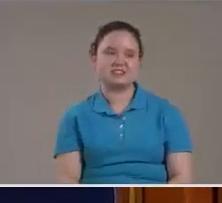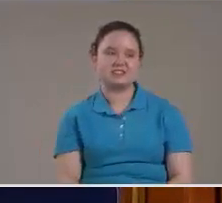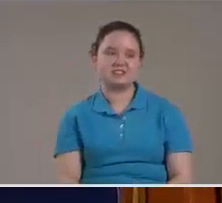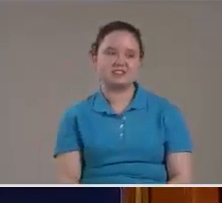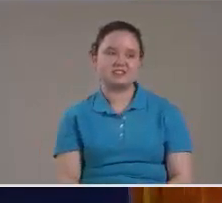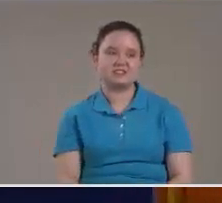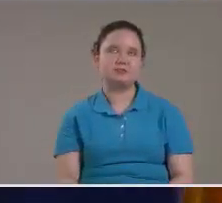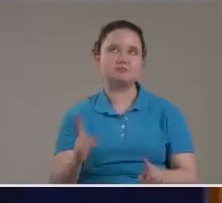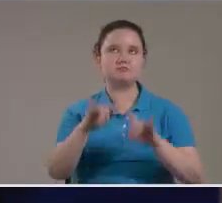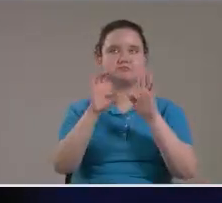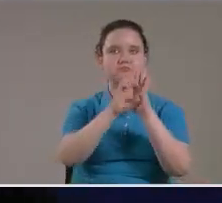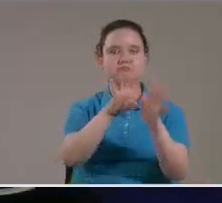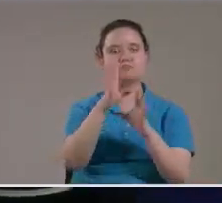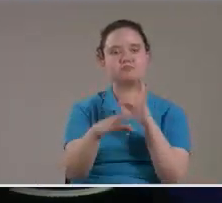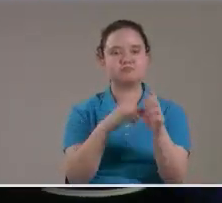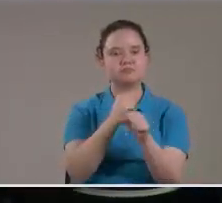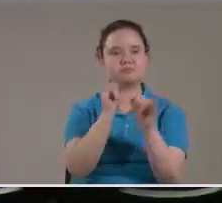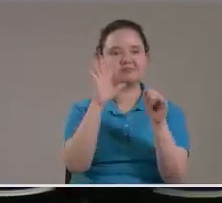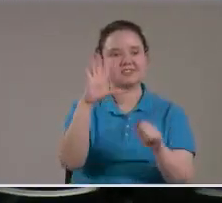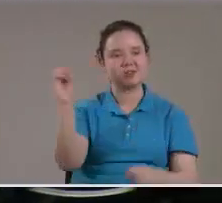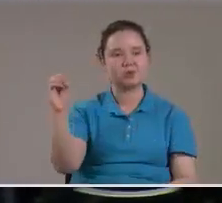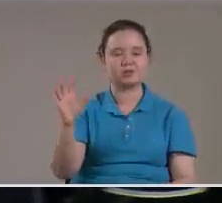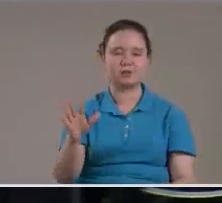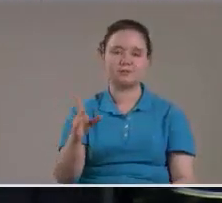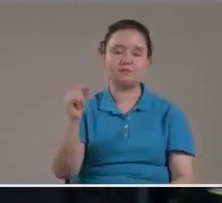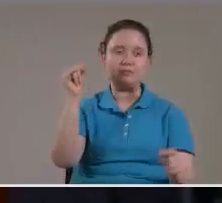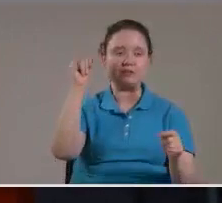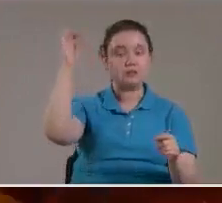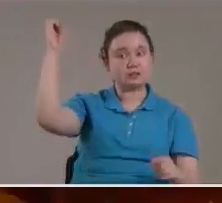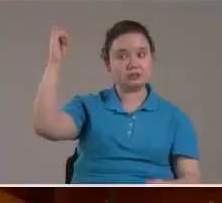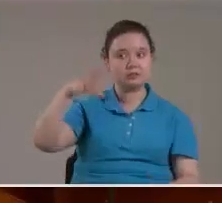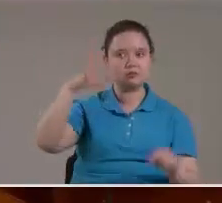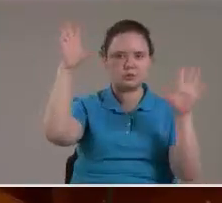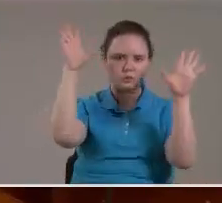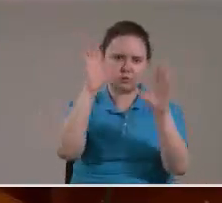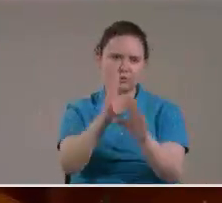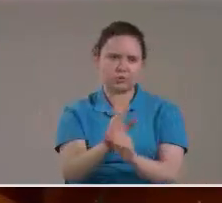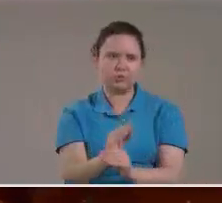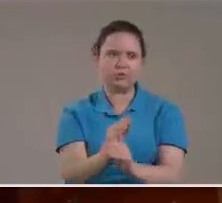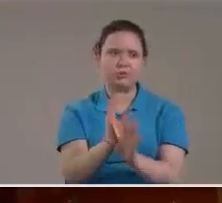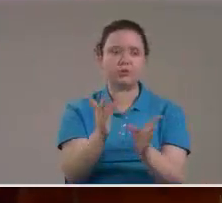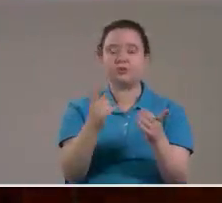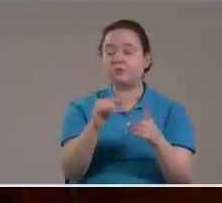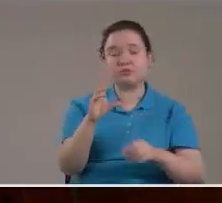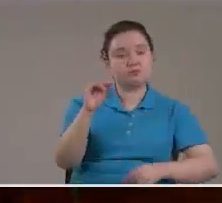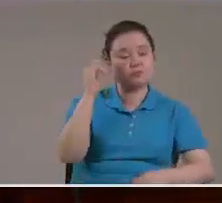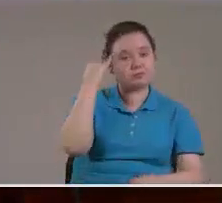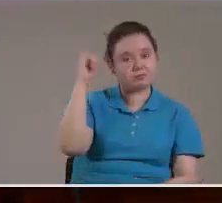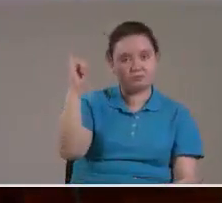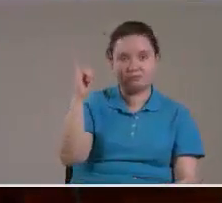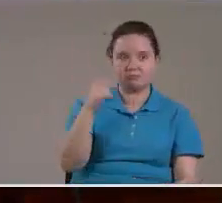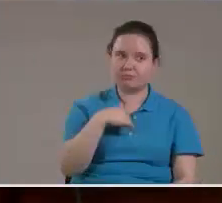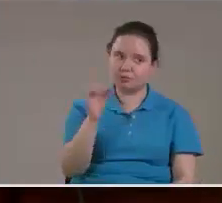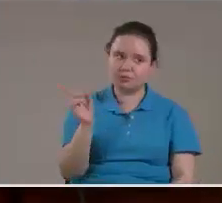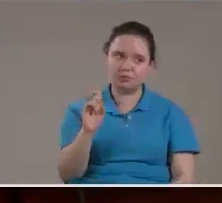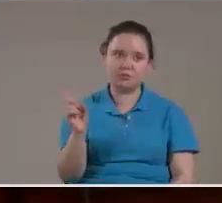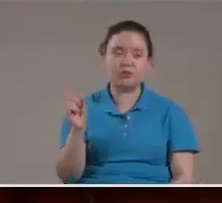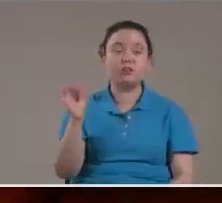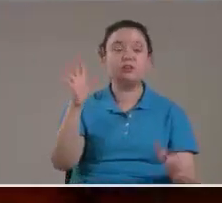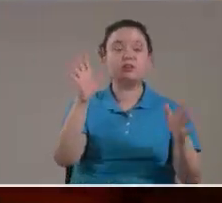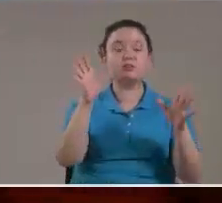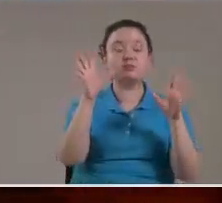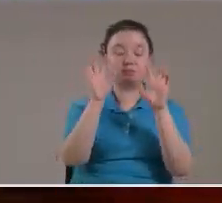50 Se ha reducido La luz Del sol Pero eso No es una imaginación Mía Eso Los